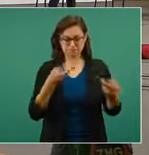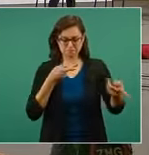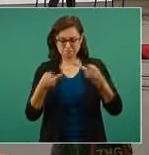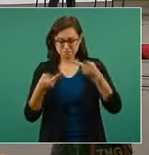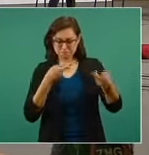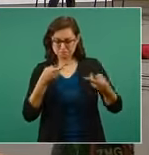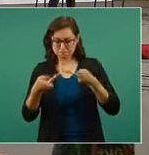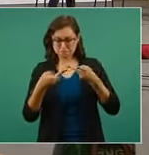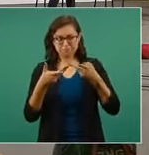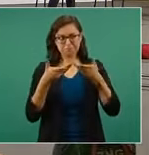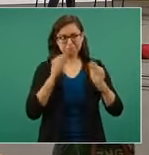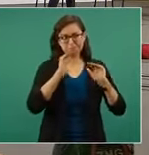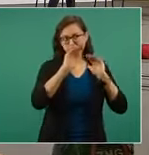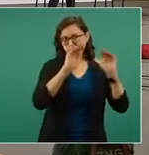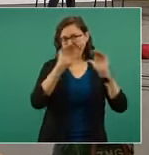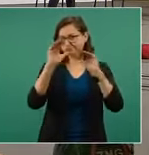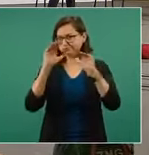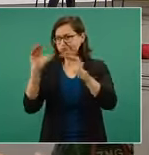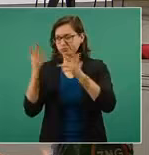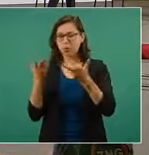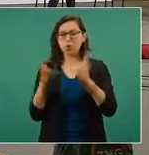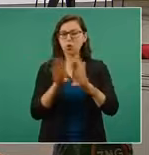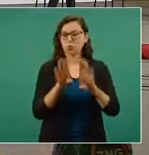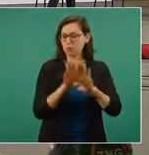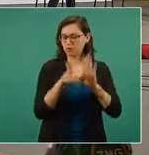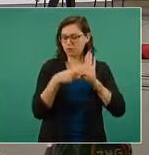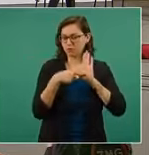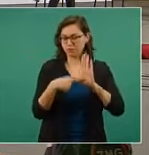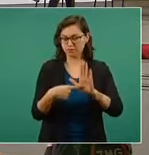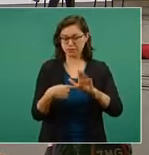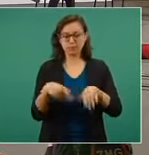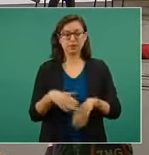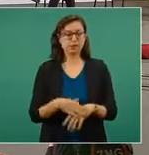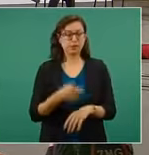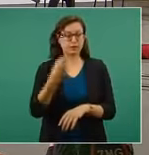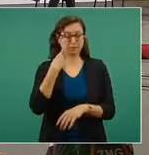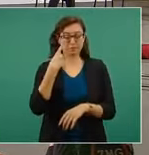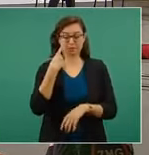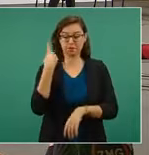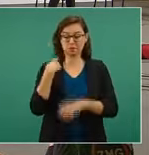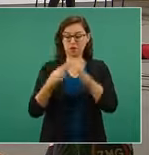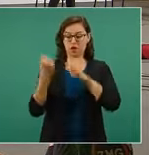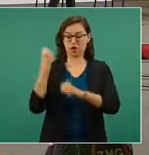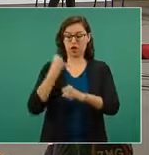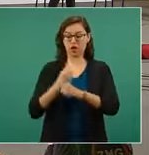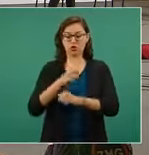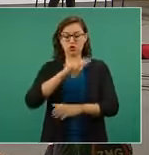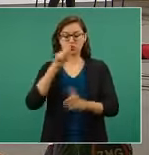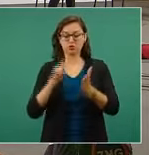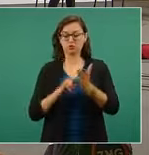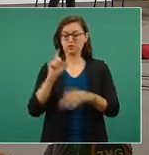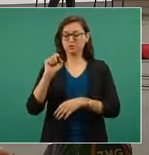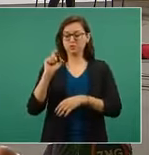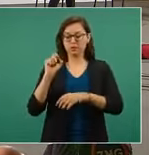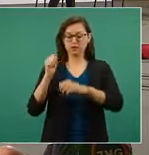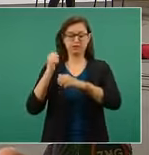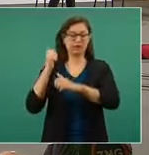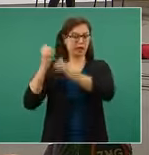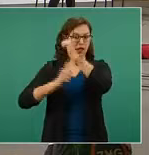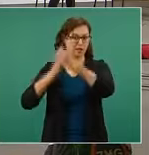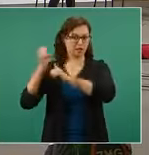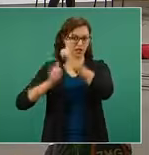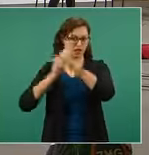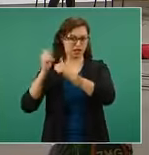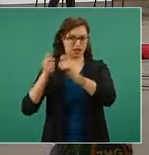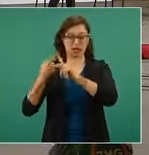seguido. La estrategia la inició el presidente en abril de 2020, hace más de un